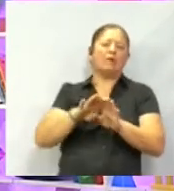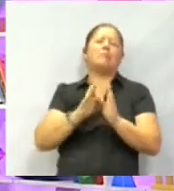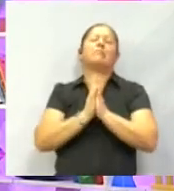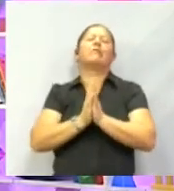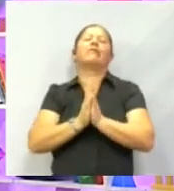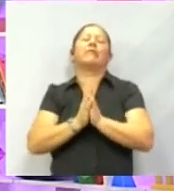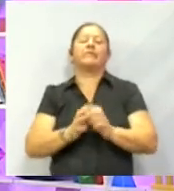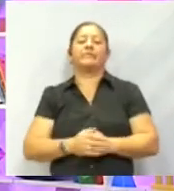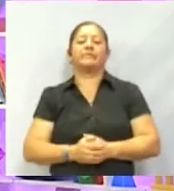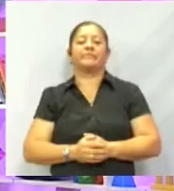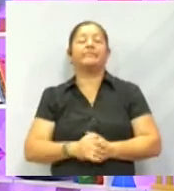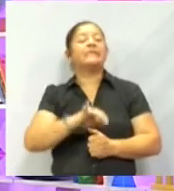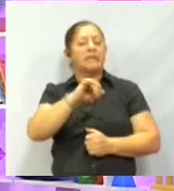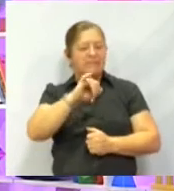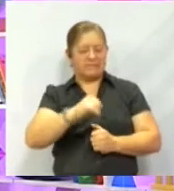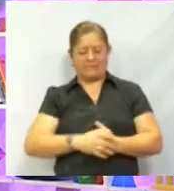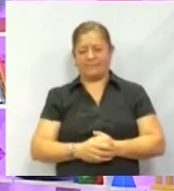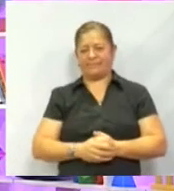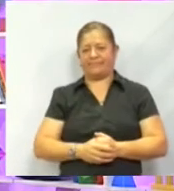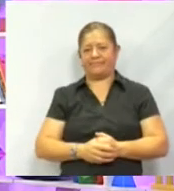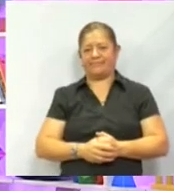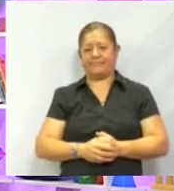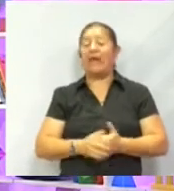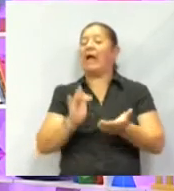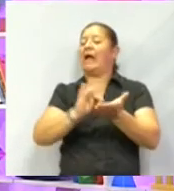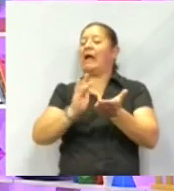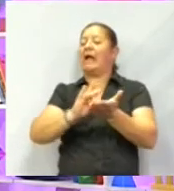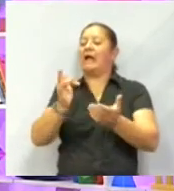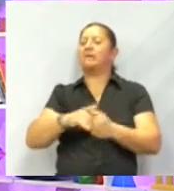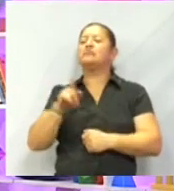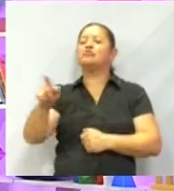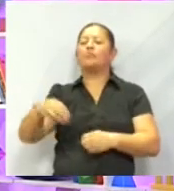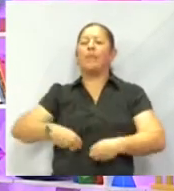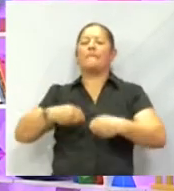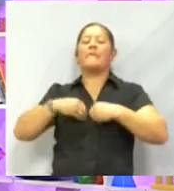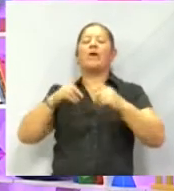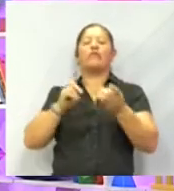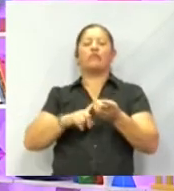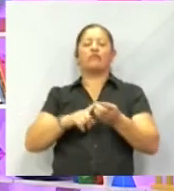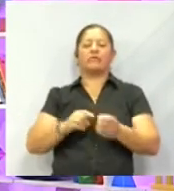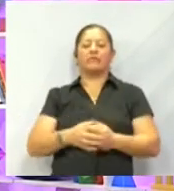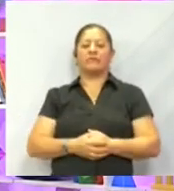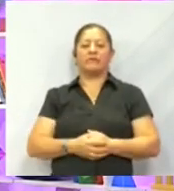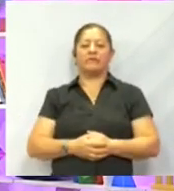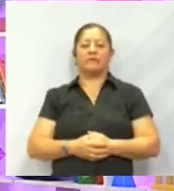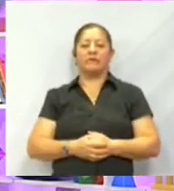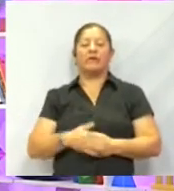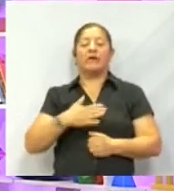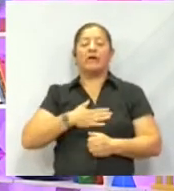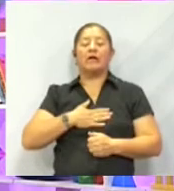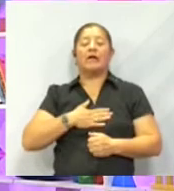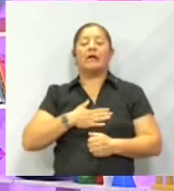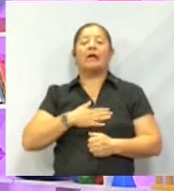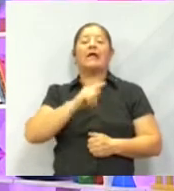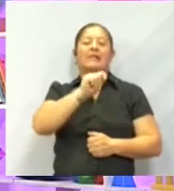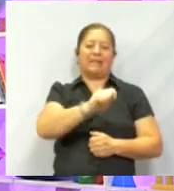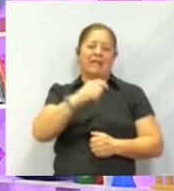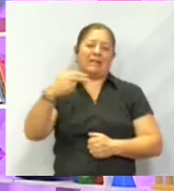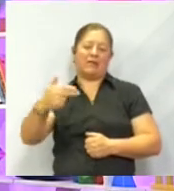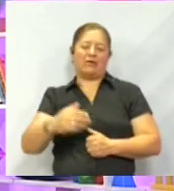Sí. Gracias. ¿Desde dónde nos hablas, Valeria? Desde San Francisco de Tlánocan.